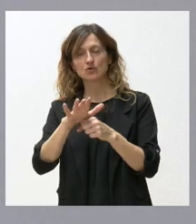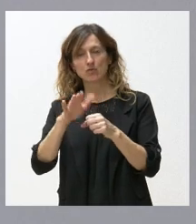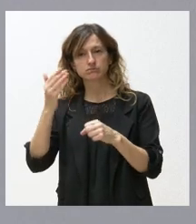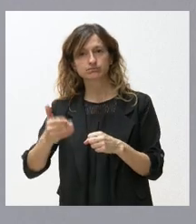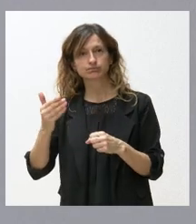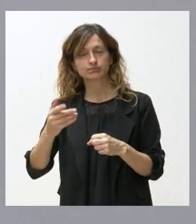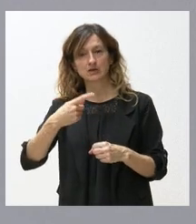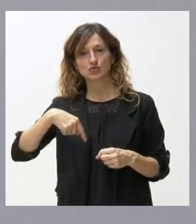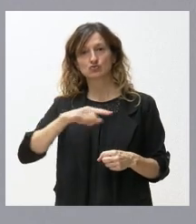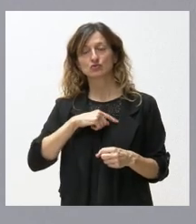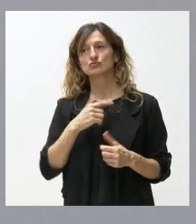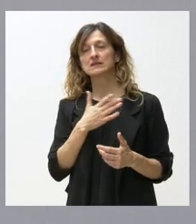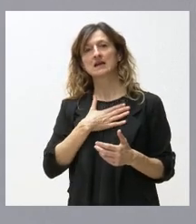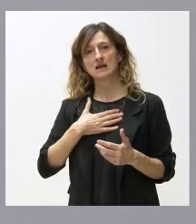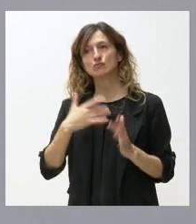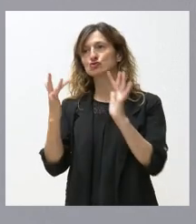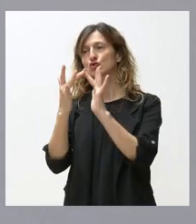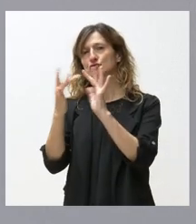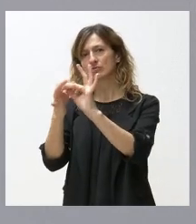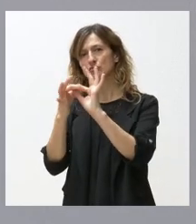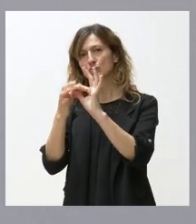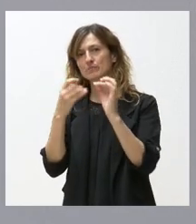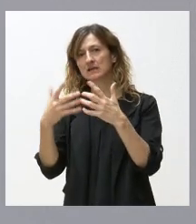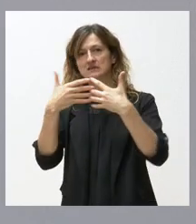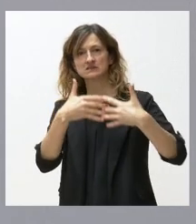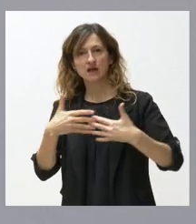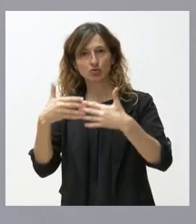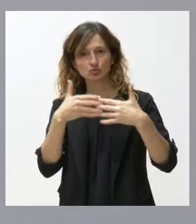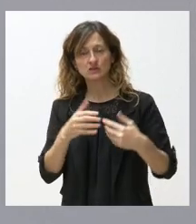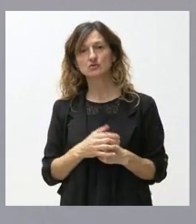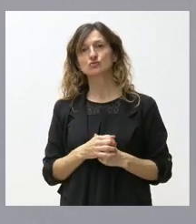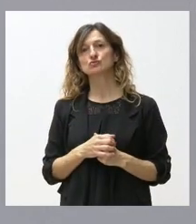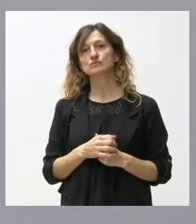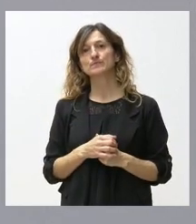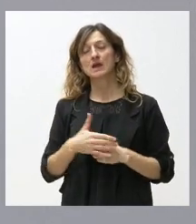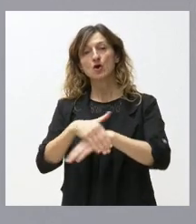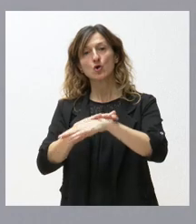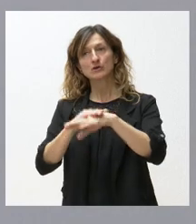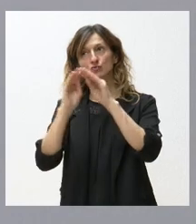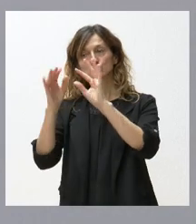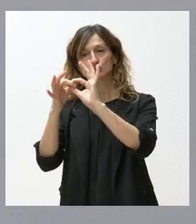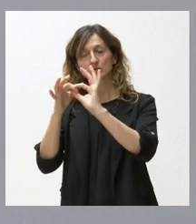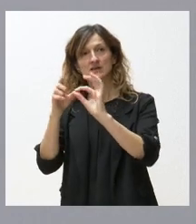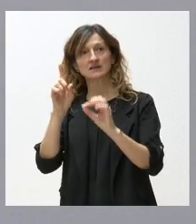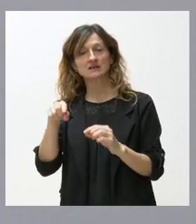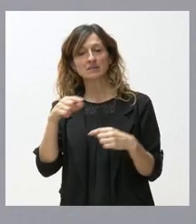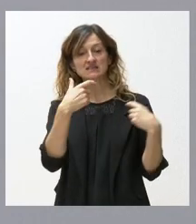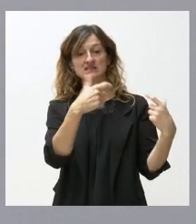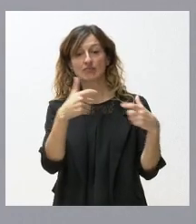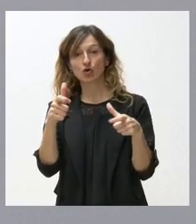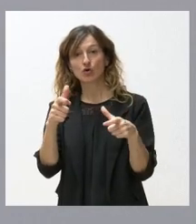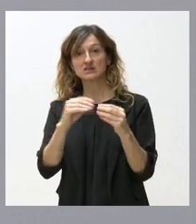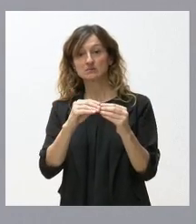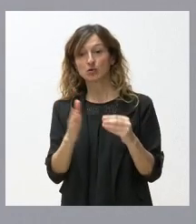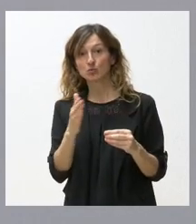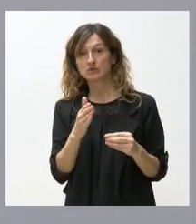nosotros, es nuestra voluntad llevarnos bien con Estados Unidos, llevarnos bien con el gobierno de Estados Unidos y defender todos los sectores productivos y por tanto